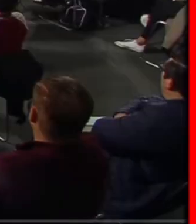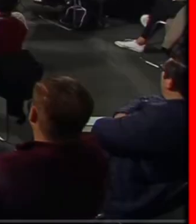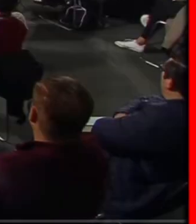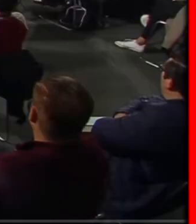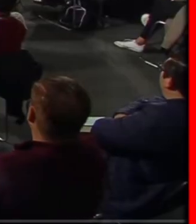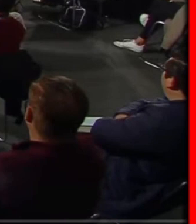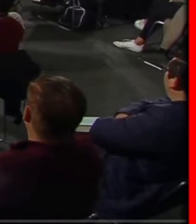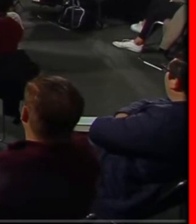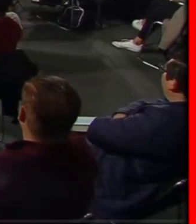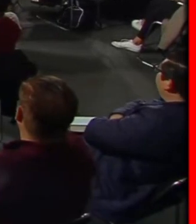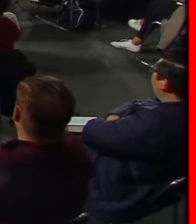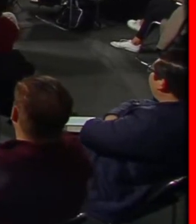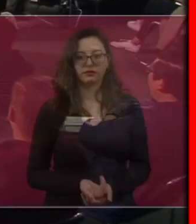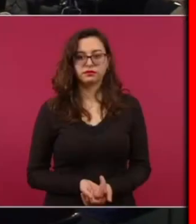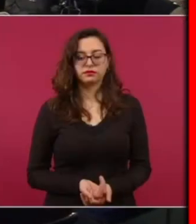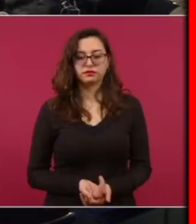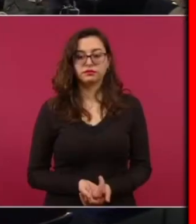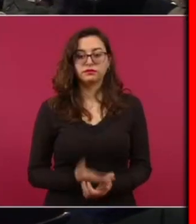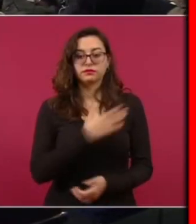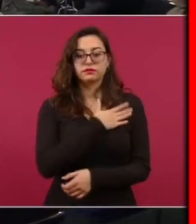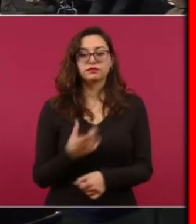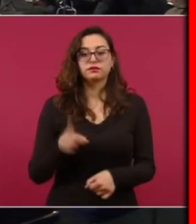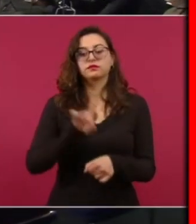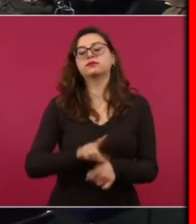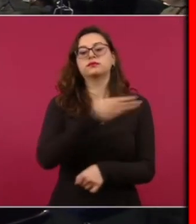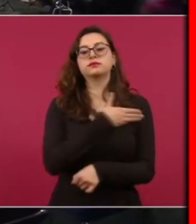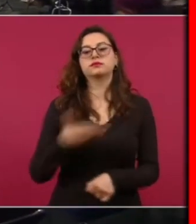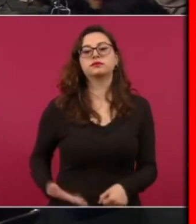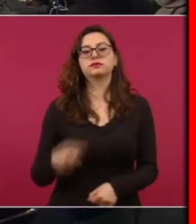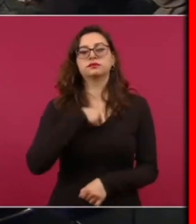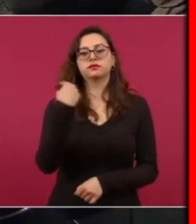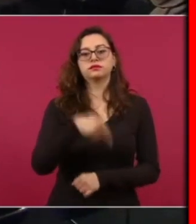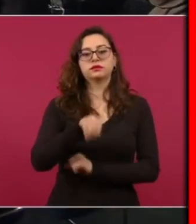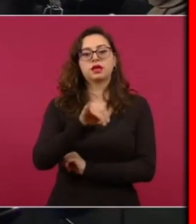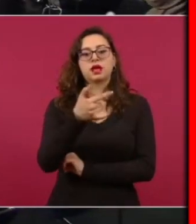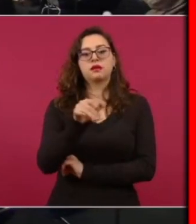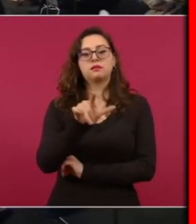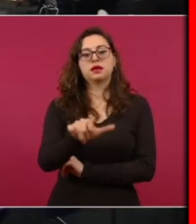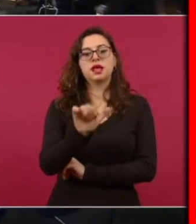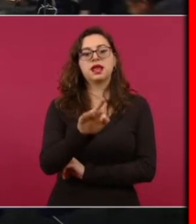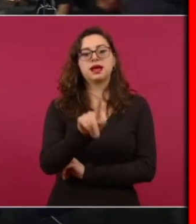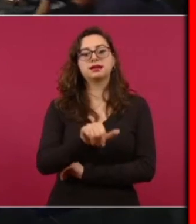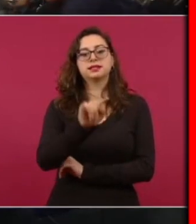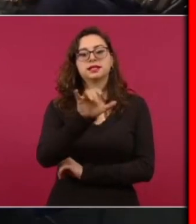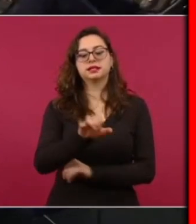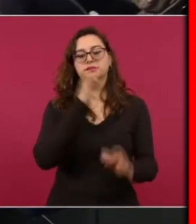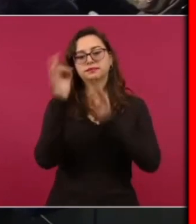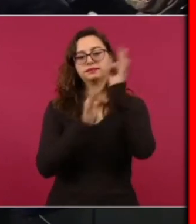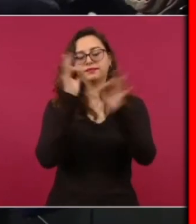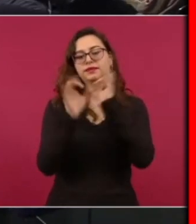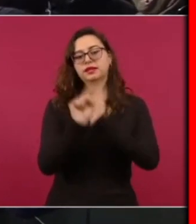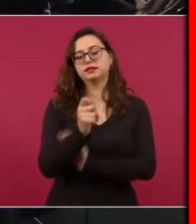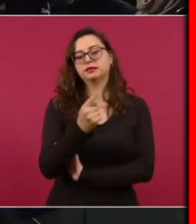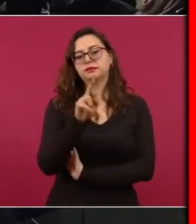vamos a escuchar Buenos días presidente, Miguel Arzate del Sistema Público de Radiodifusión del Estado Mexicano, Canal 14